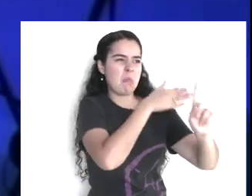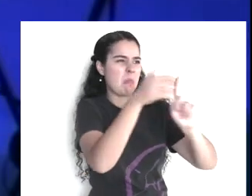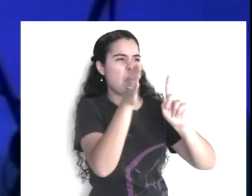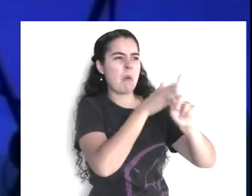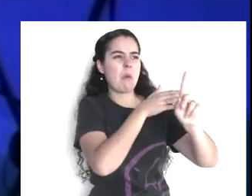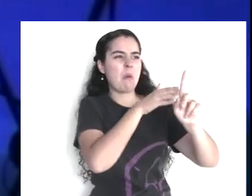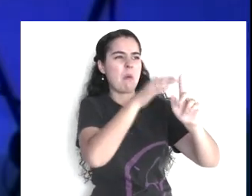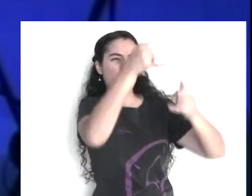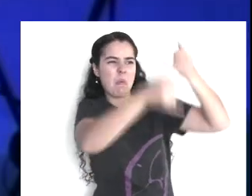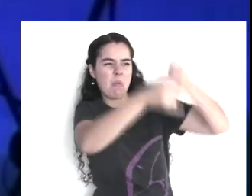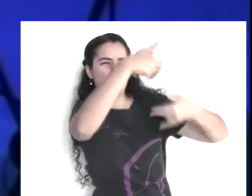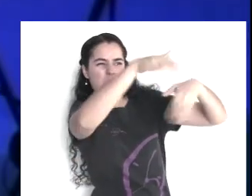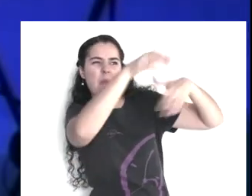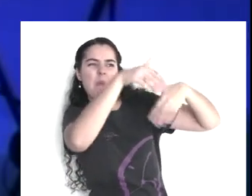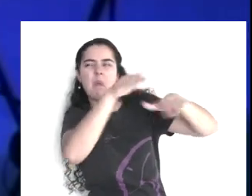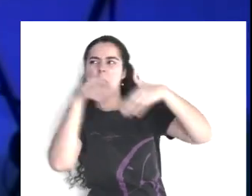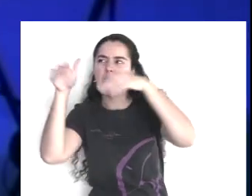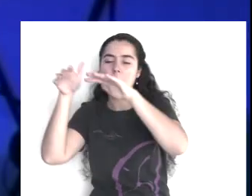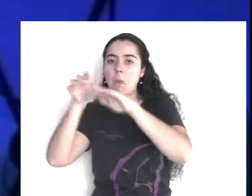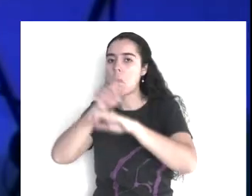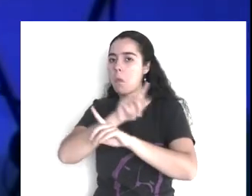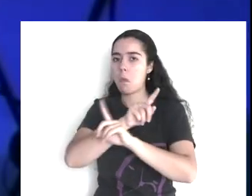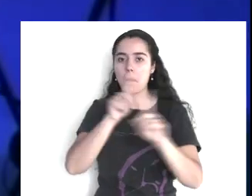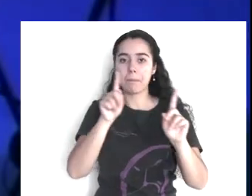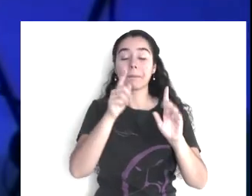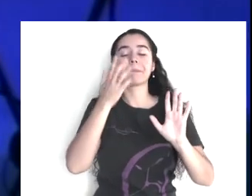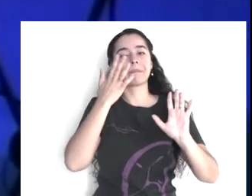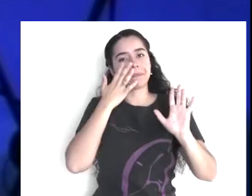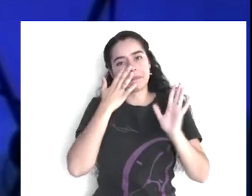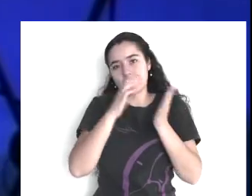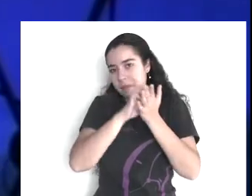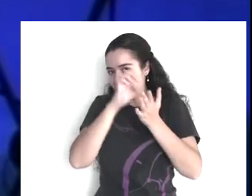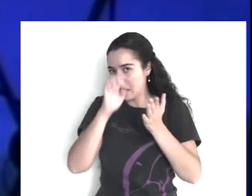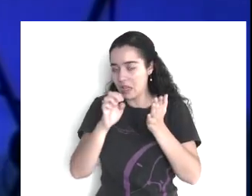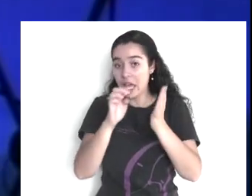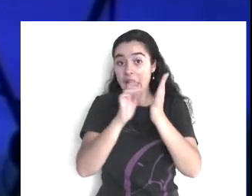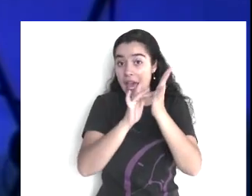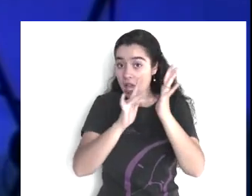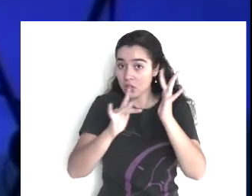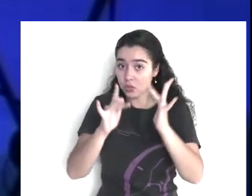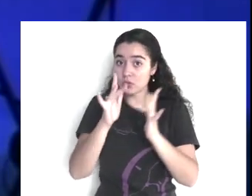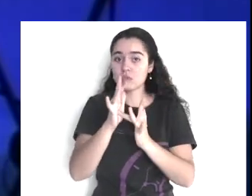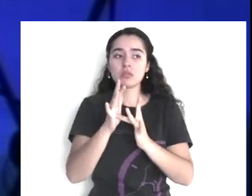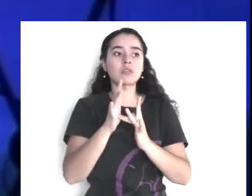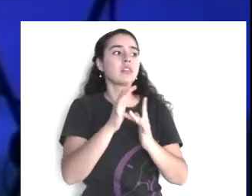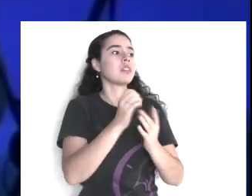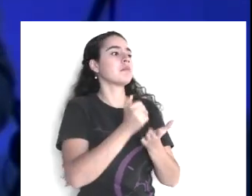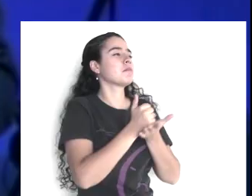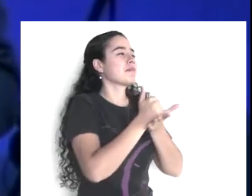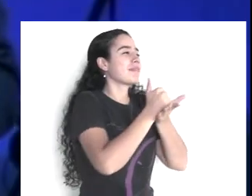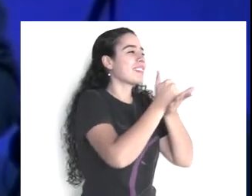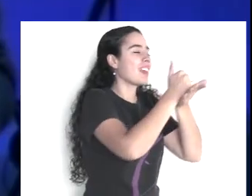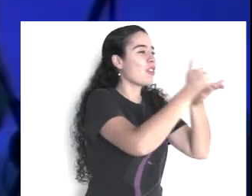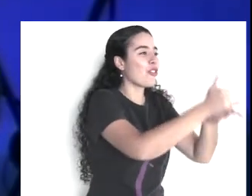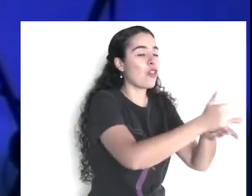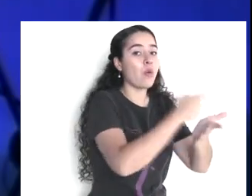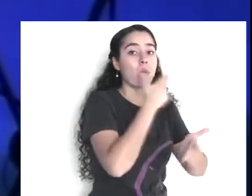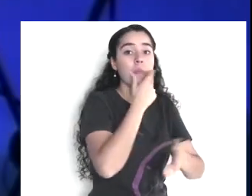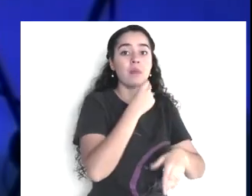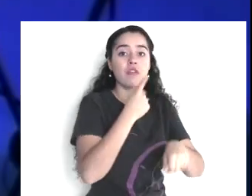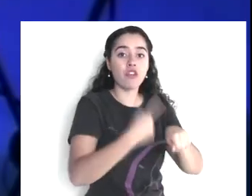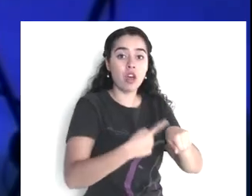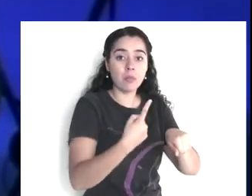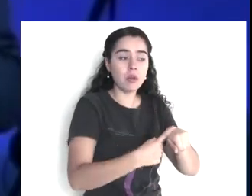Aparentemente Jesús estaba violando la ley de Moisés. En ese pasaje que leímos. Y como suele suceder muy a